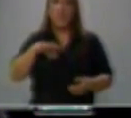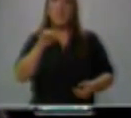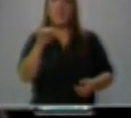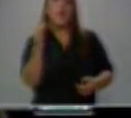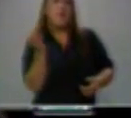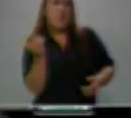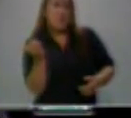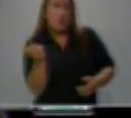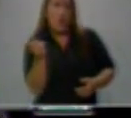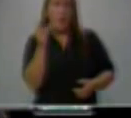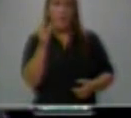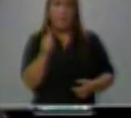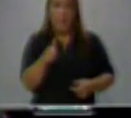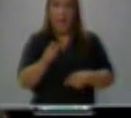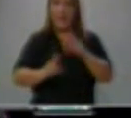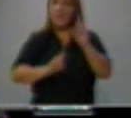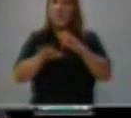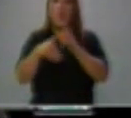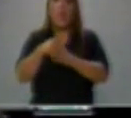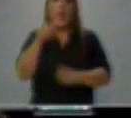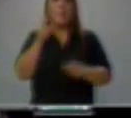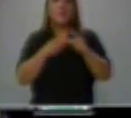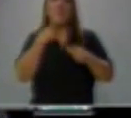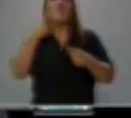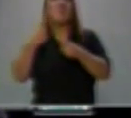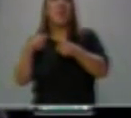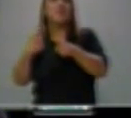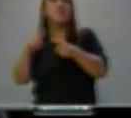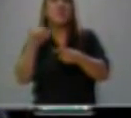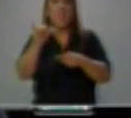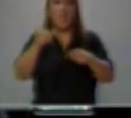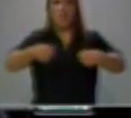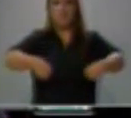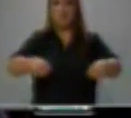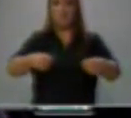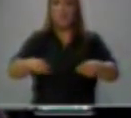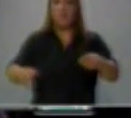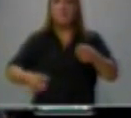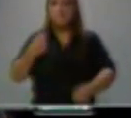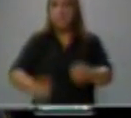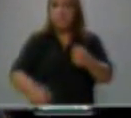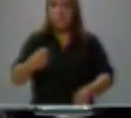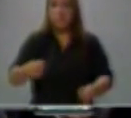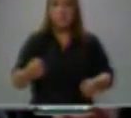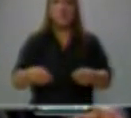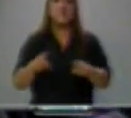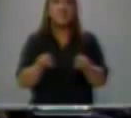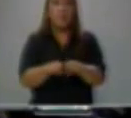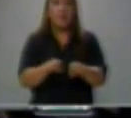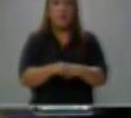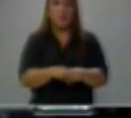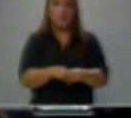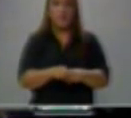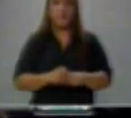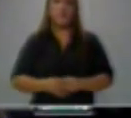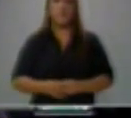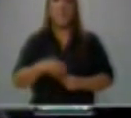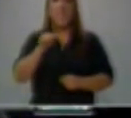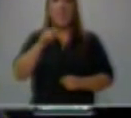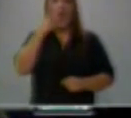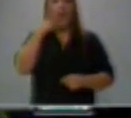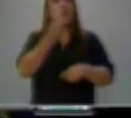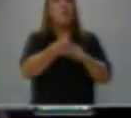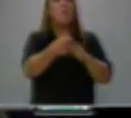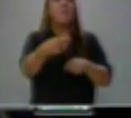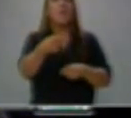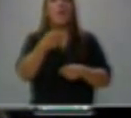para los taxistas, mototaxistas, lustradores de calzados y canillas. Pero el único